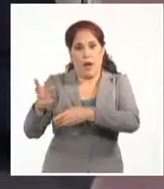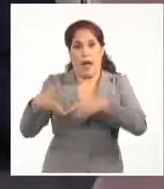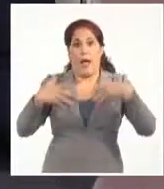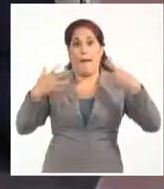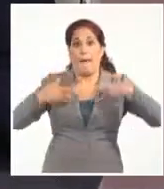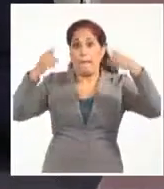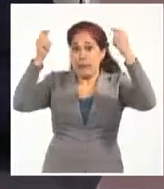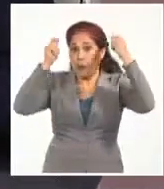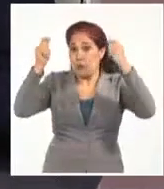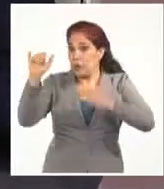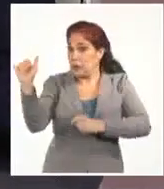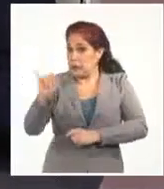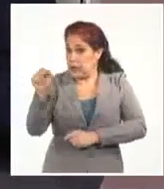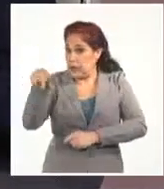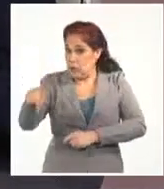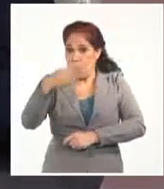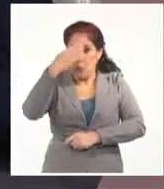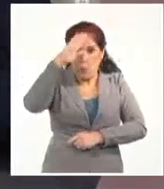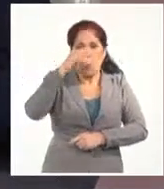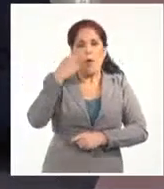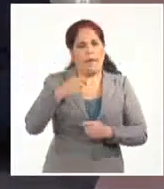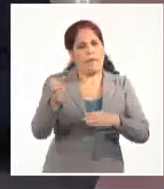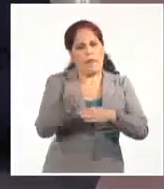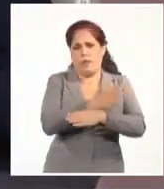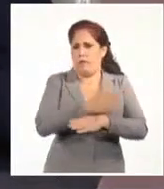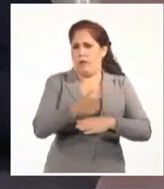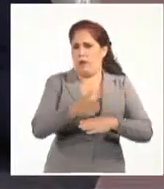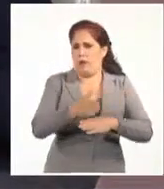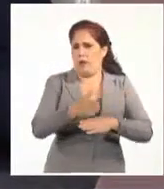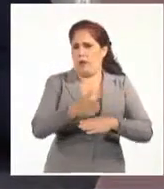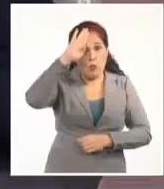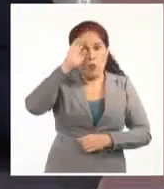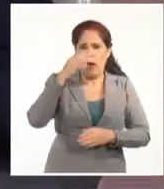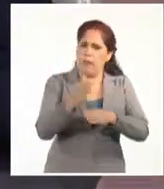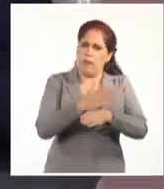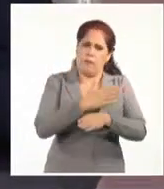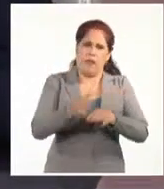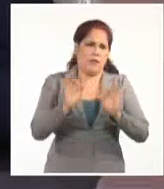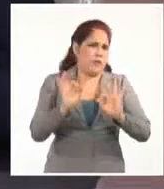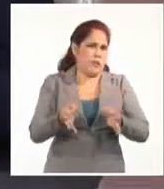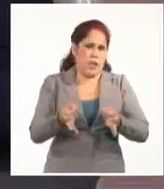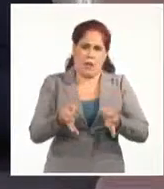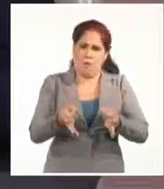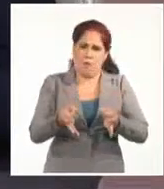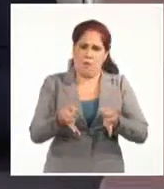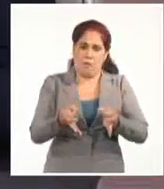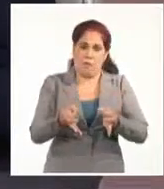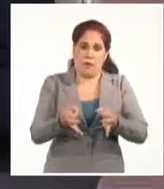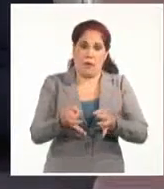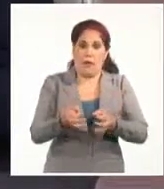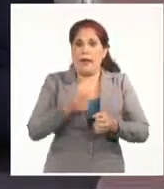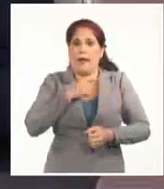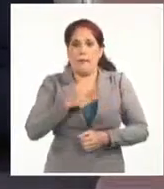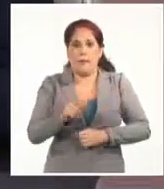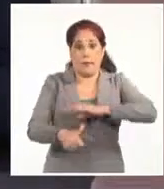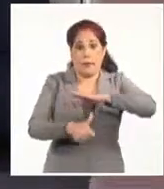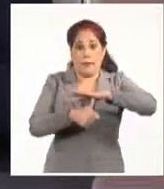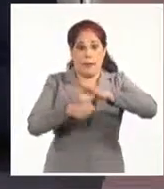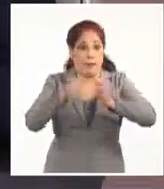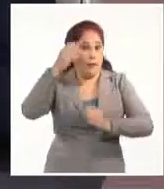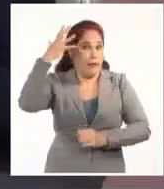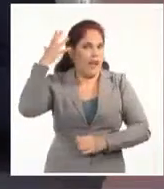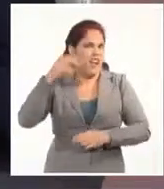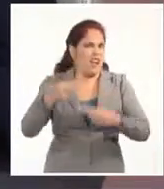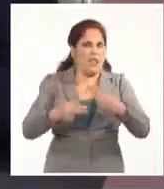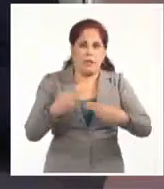hablaba de Colombia, de Chile. Bueno, ya Cuba se está diferenciando siempre. Lo que hizo nuestro presidente fue ir